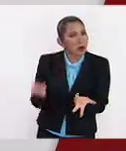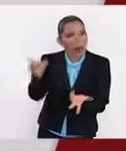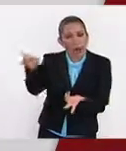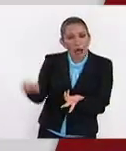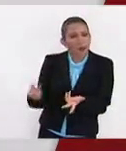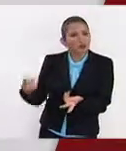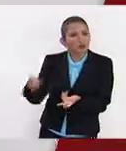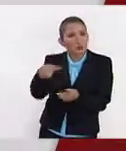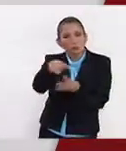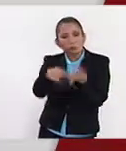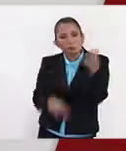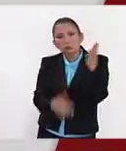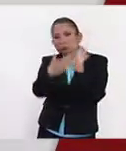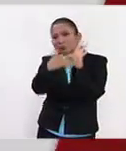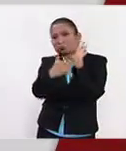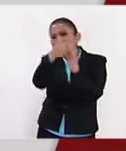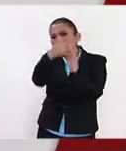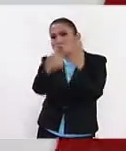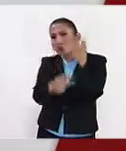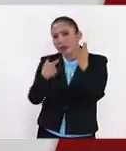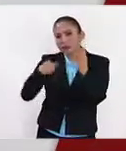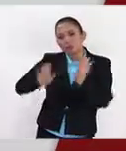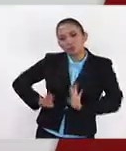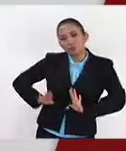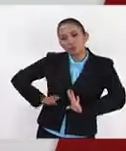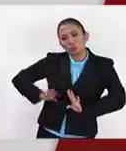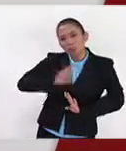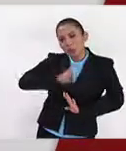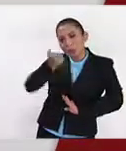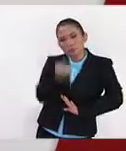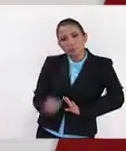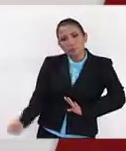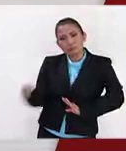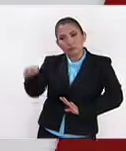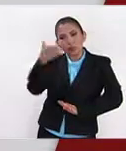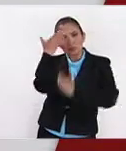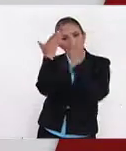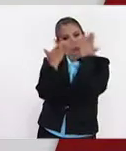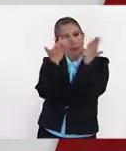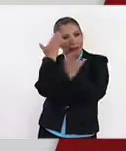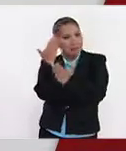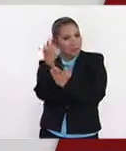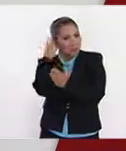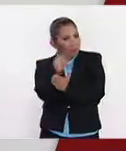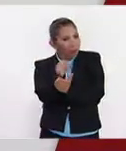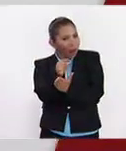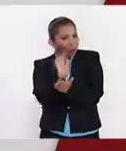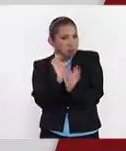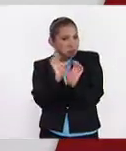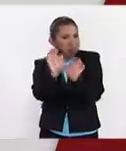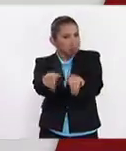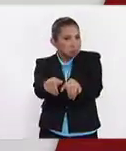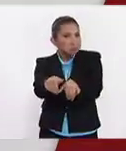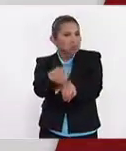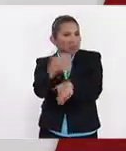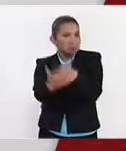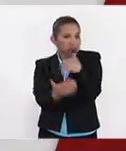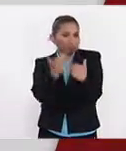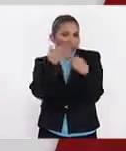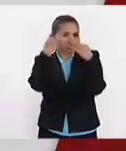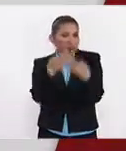¿Cuáles son las aptitudes y las actitudes que debe tener un estudiante, pues, para terminar